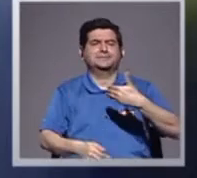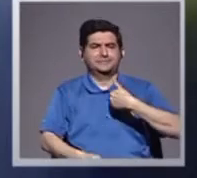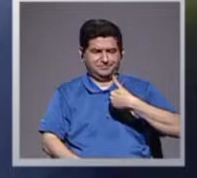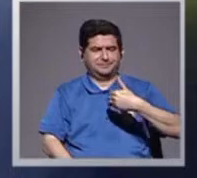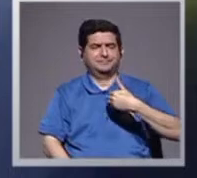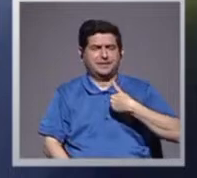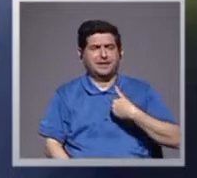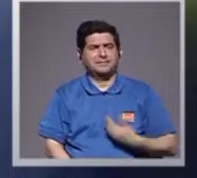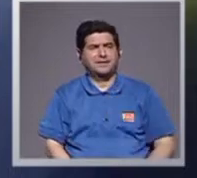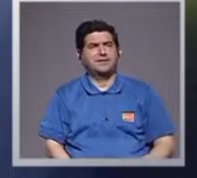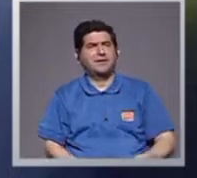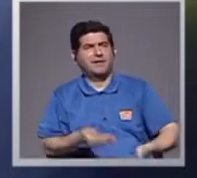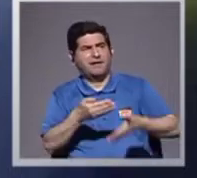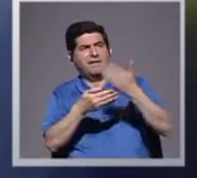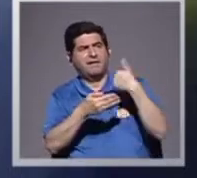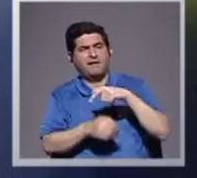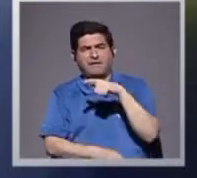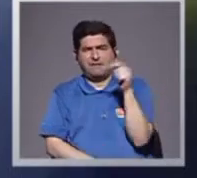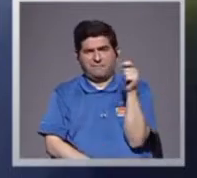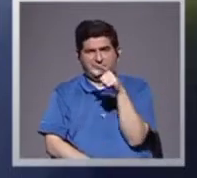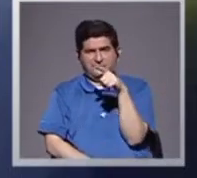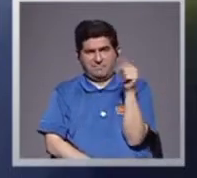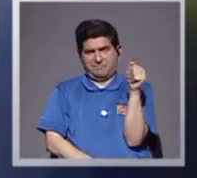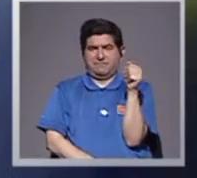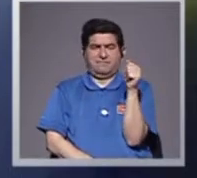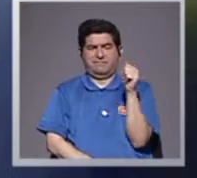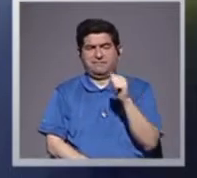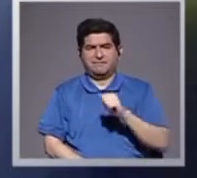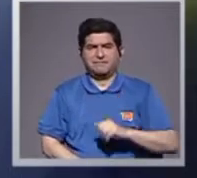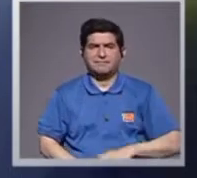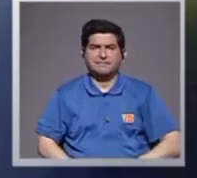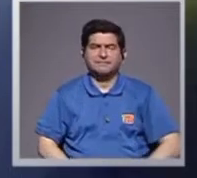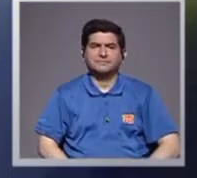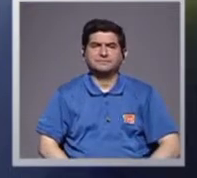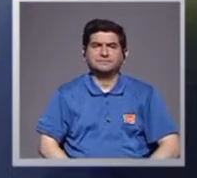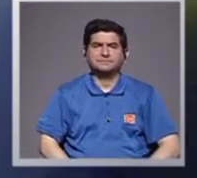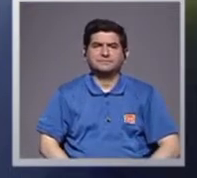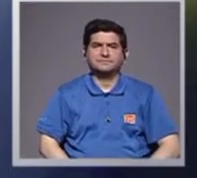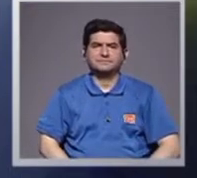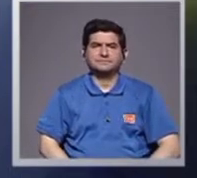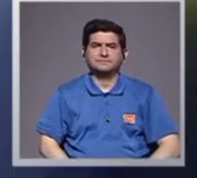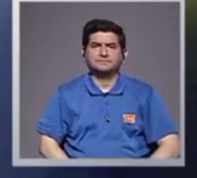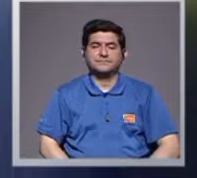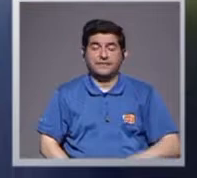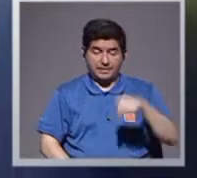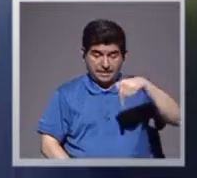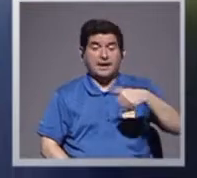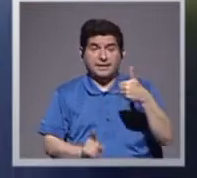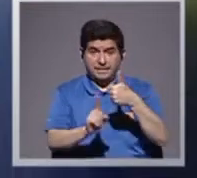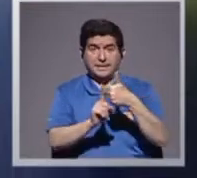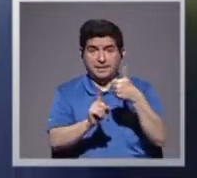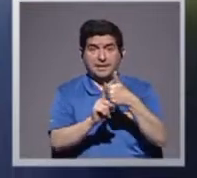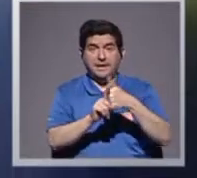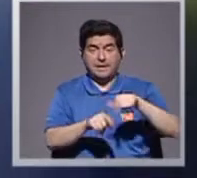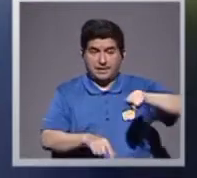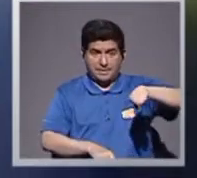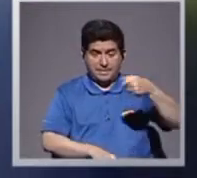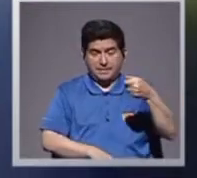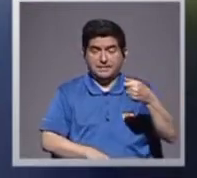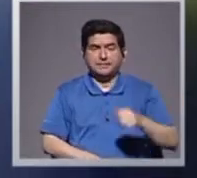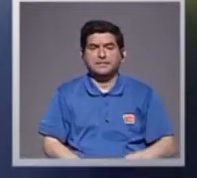hace algunos meses aquí en el propio canal. Fue una